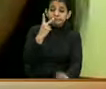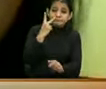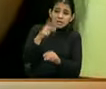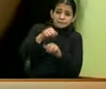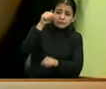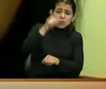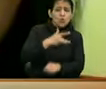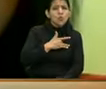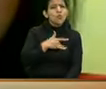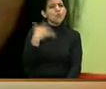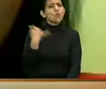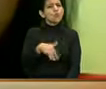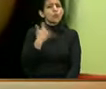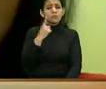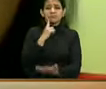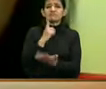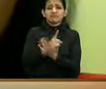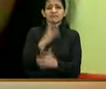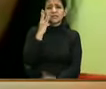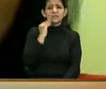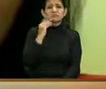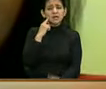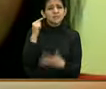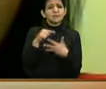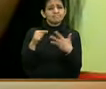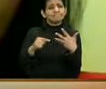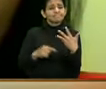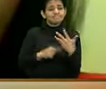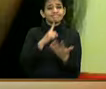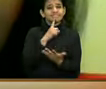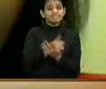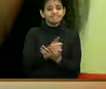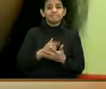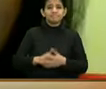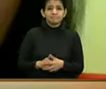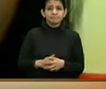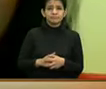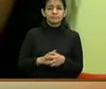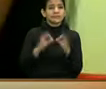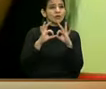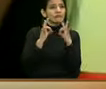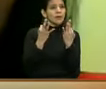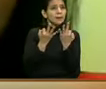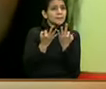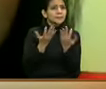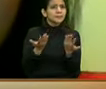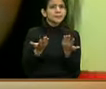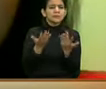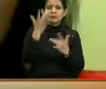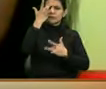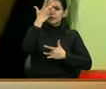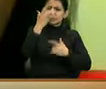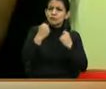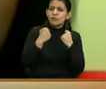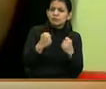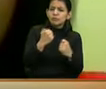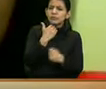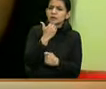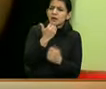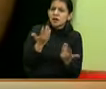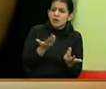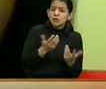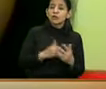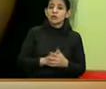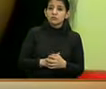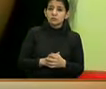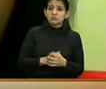sentimos en carne propia, las hemos vivido en carne propia. Cuando tener familiares con enfermedades catastróficas,